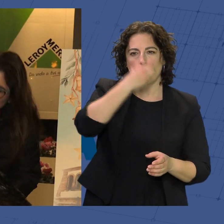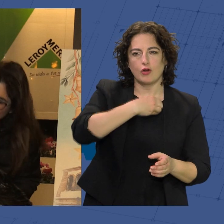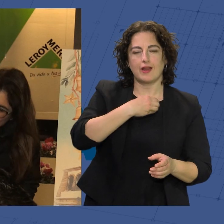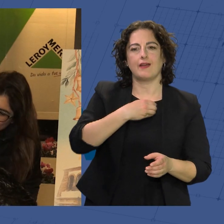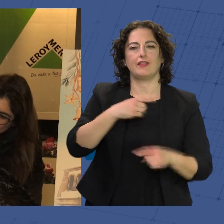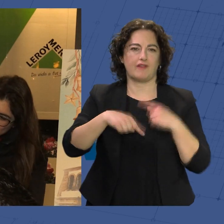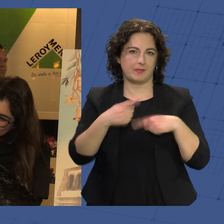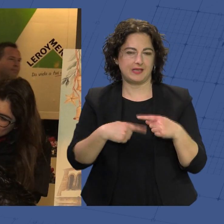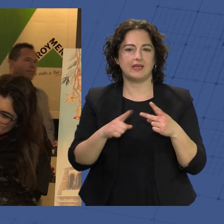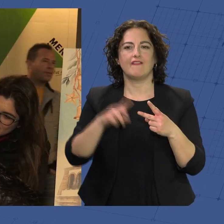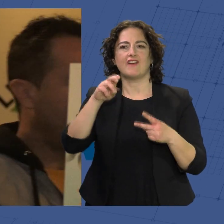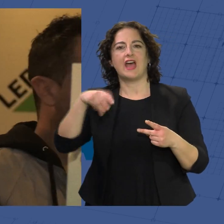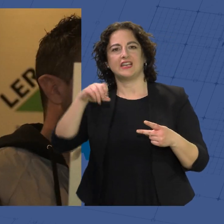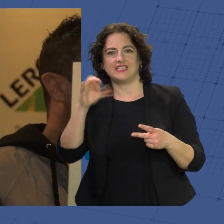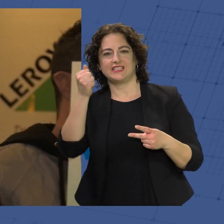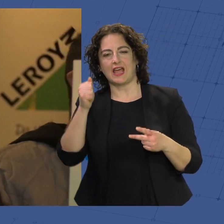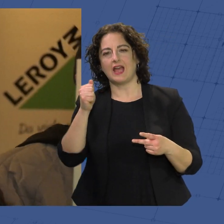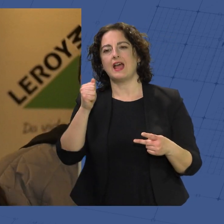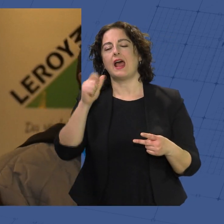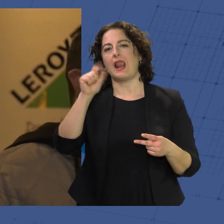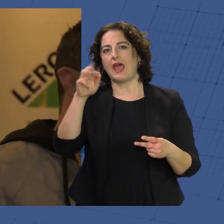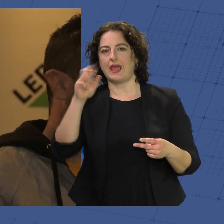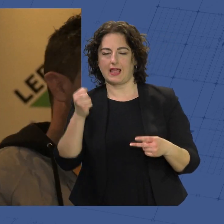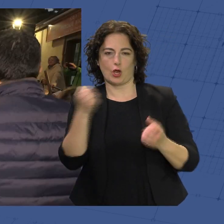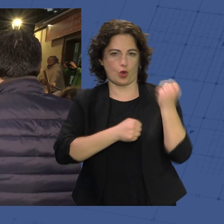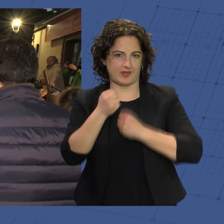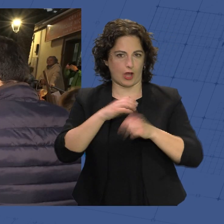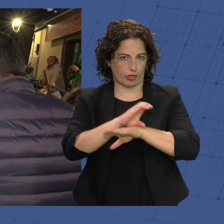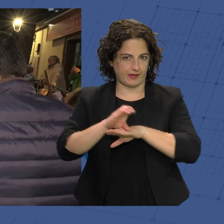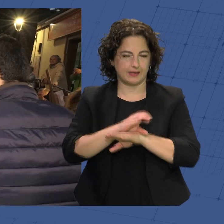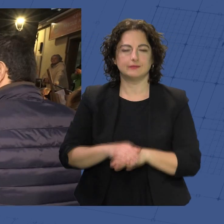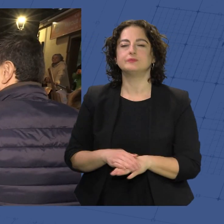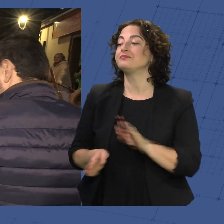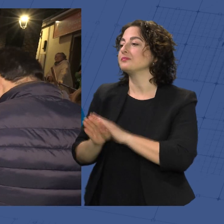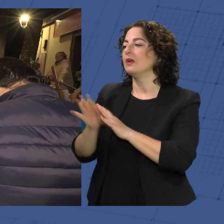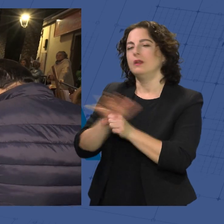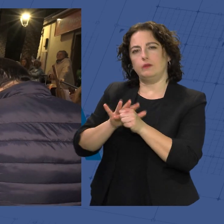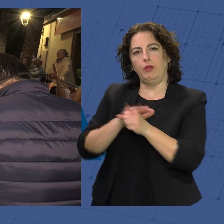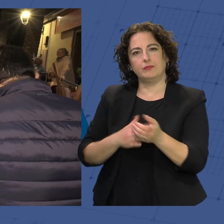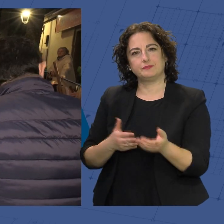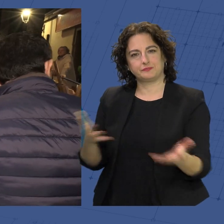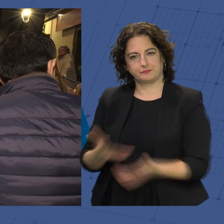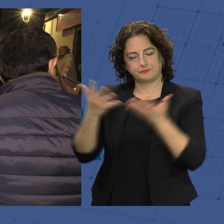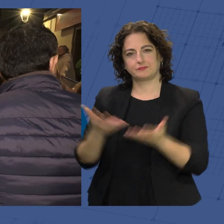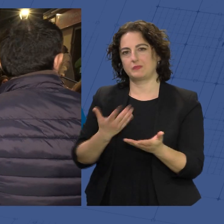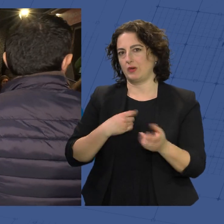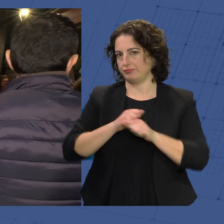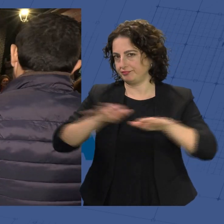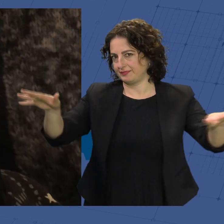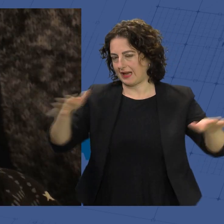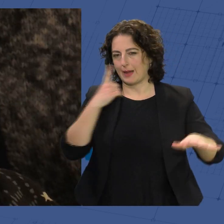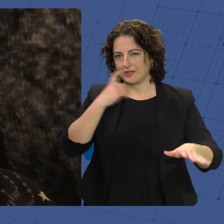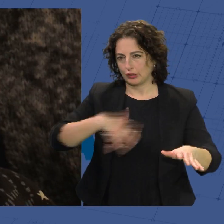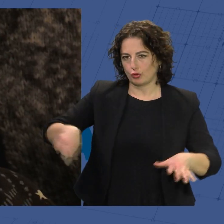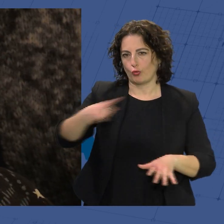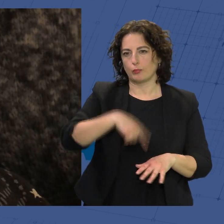familia y Vanessa Lara, concejala de economía. Seguimos animando al barrio porque empezamos aquí, pero pienso que se extiende a toda Almería. Lo que pretendemos